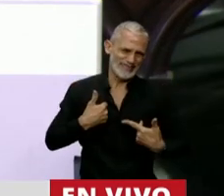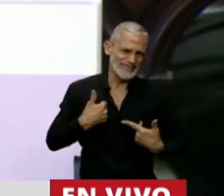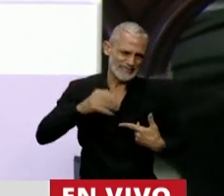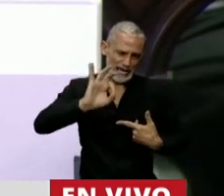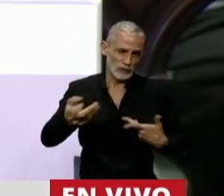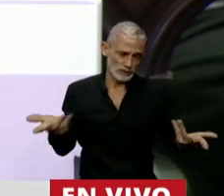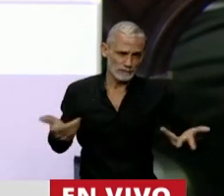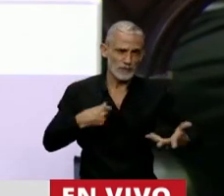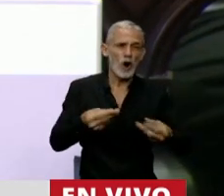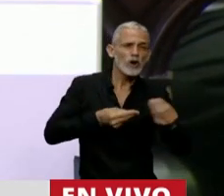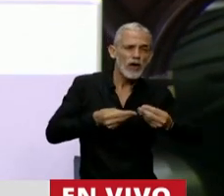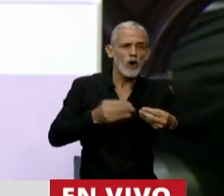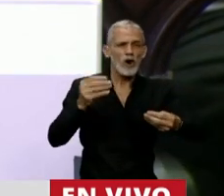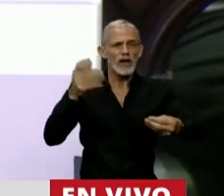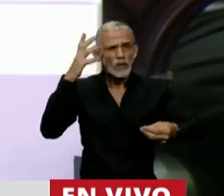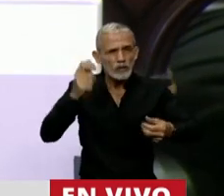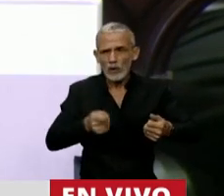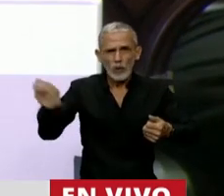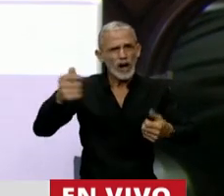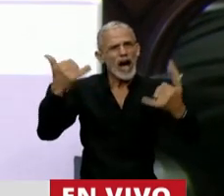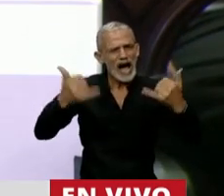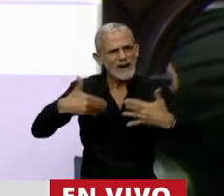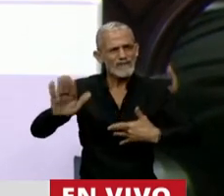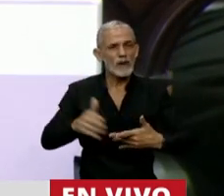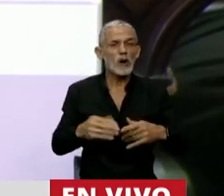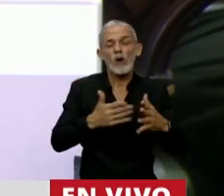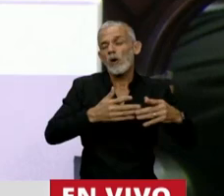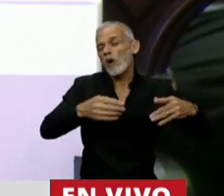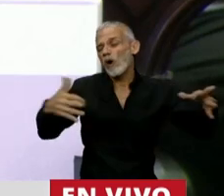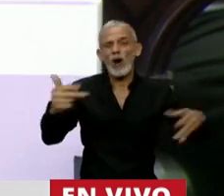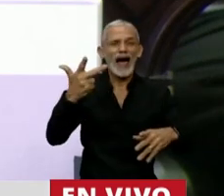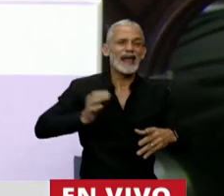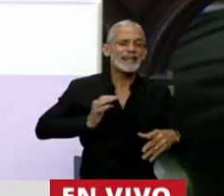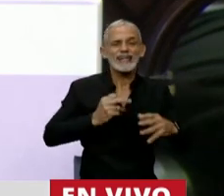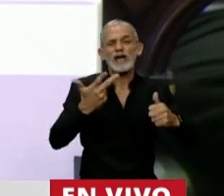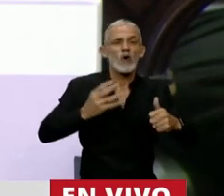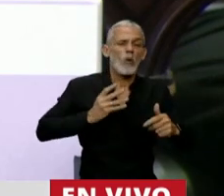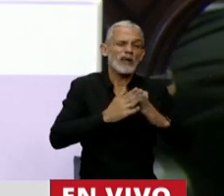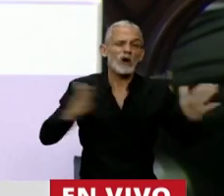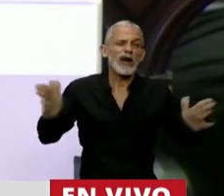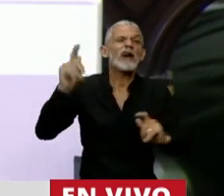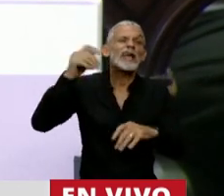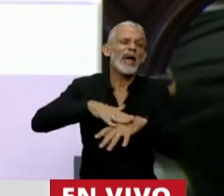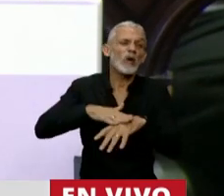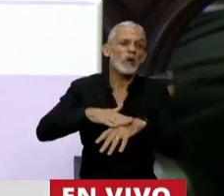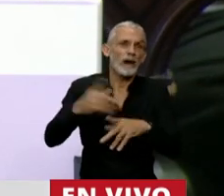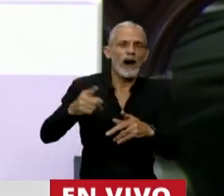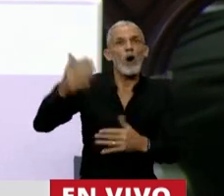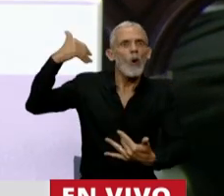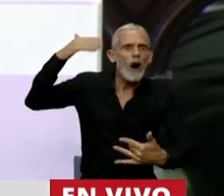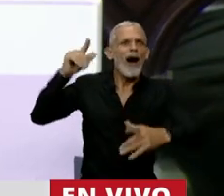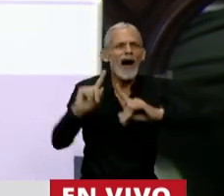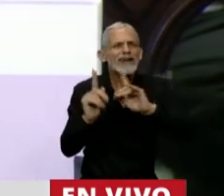claramente esto va a terminar en un terrible litigio, pero claro, cuando esto termine, la corte dentro de 3, 4 años, la culpa va a ser de esa corte